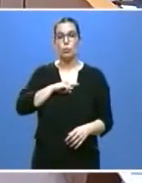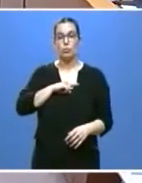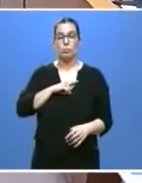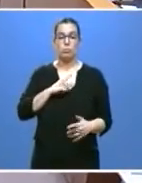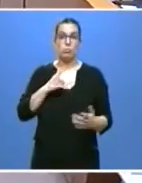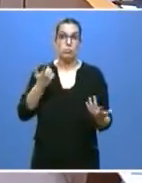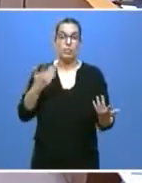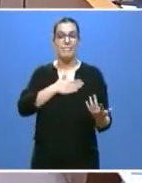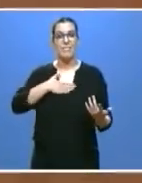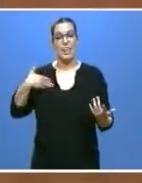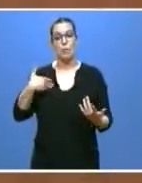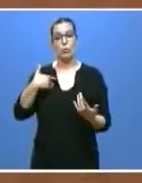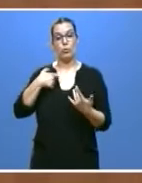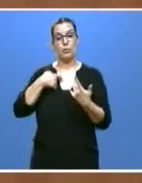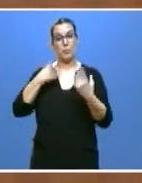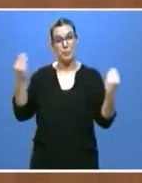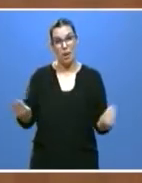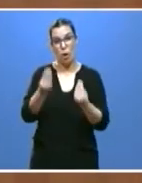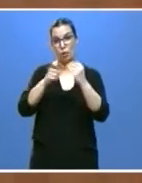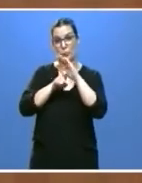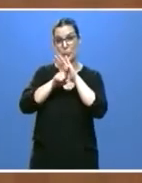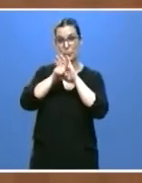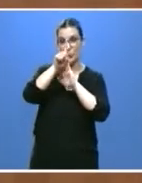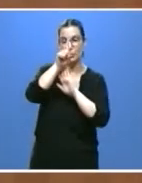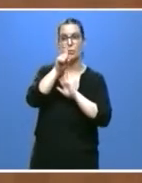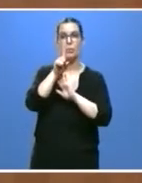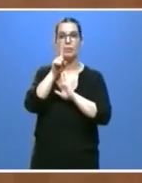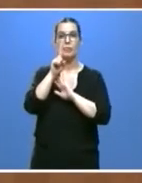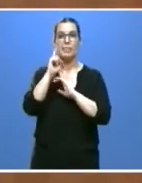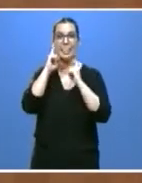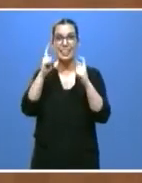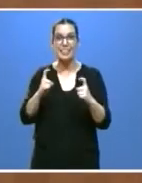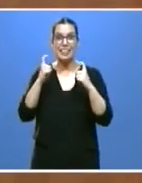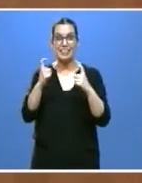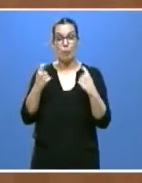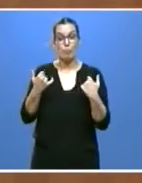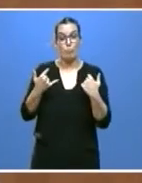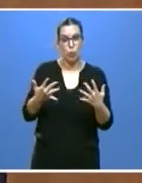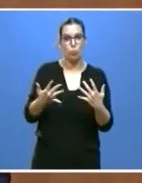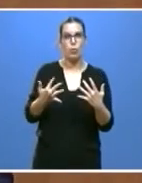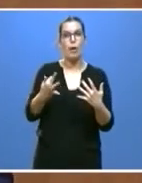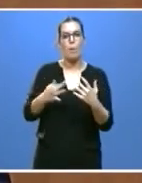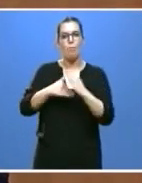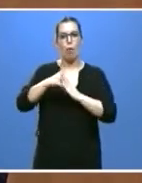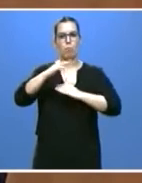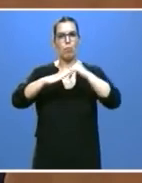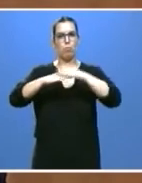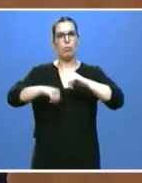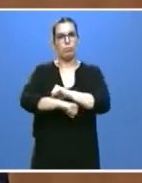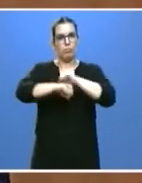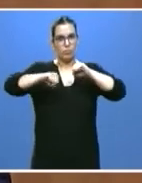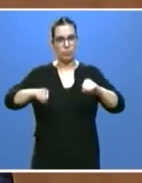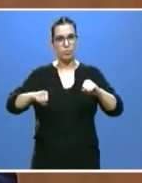que la recuperación se pueda producir antes y desde bases más sólidas. Continuar generando